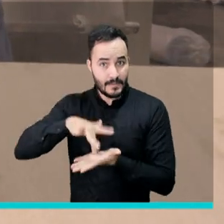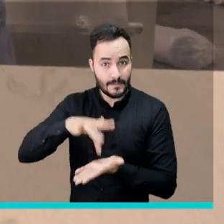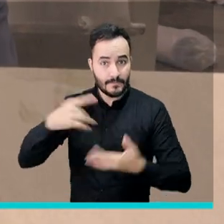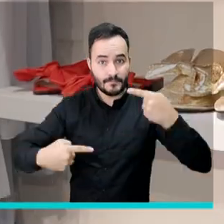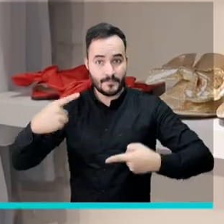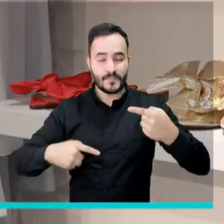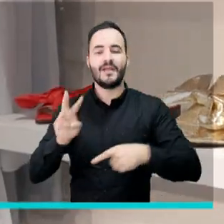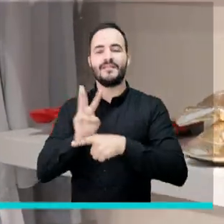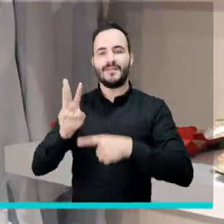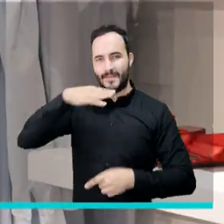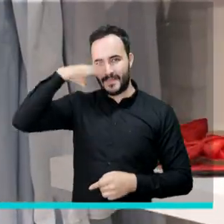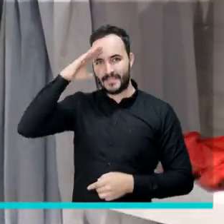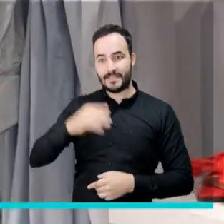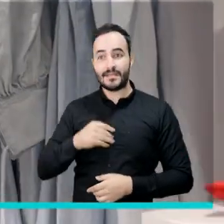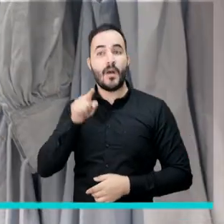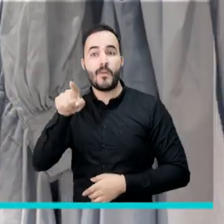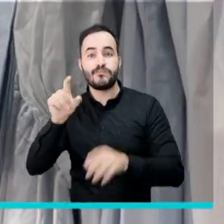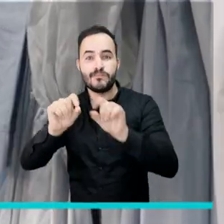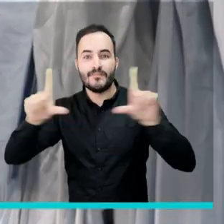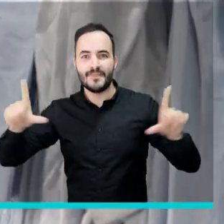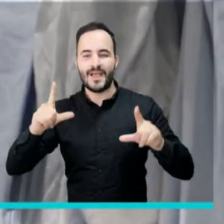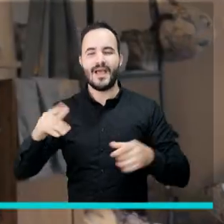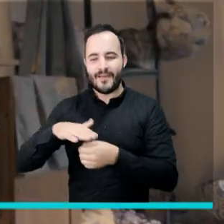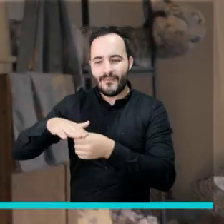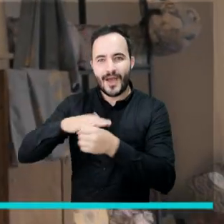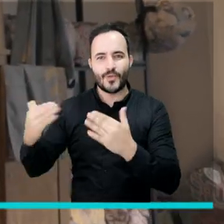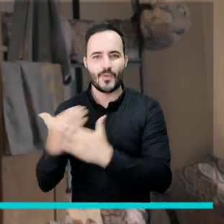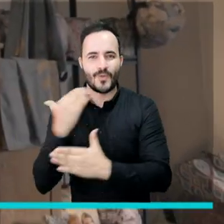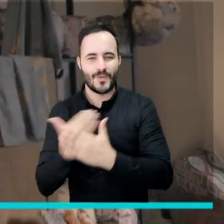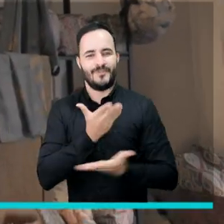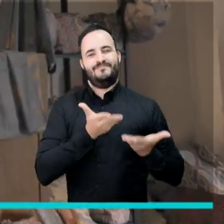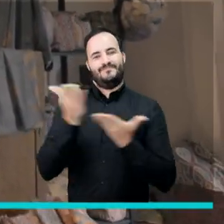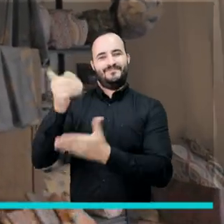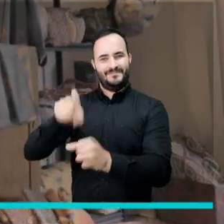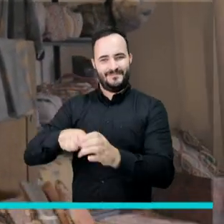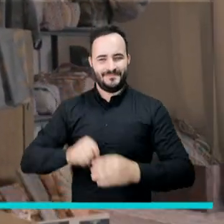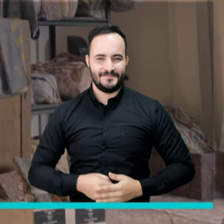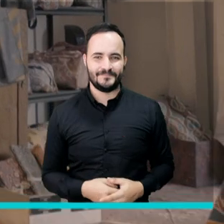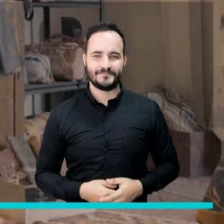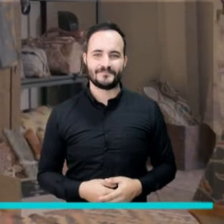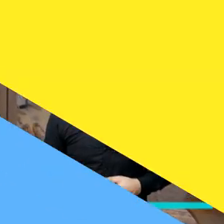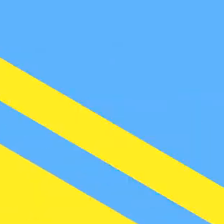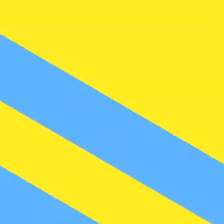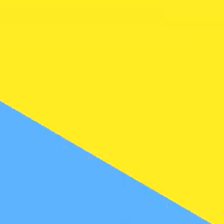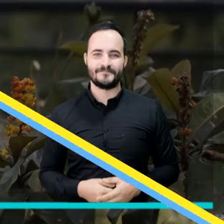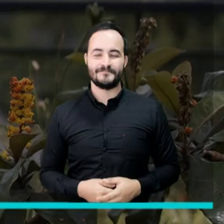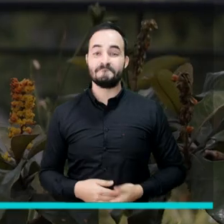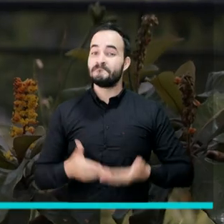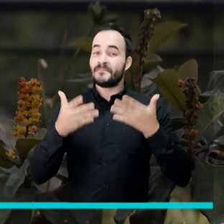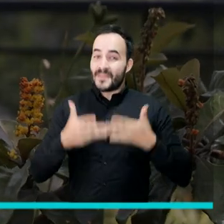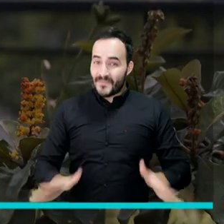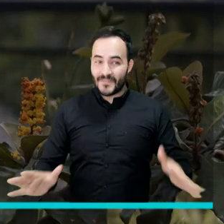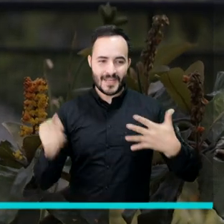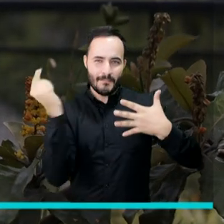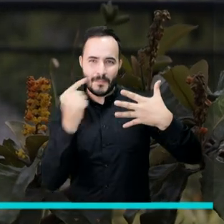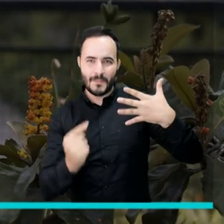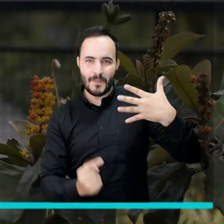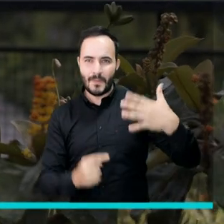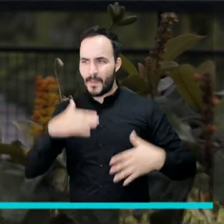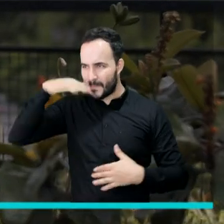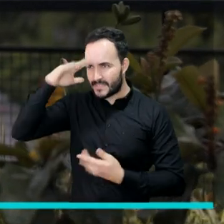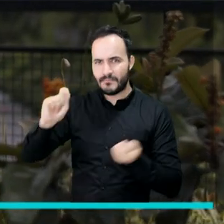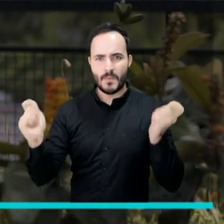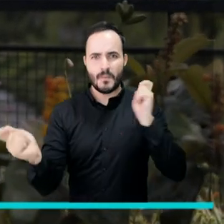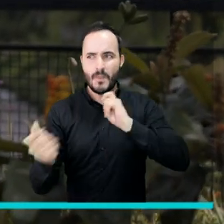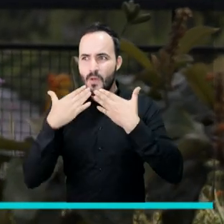esta manera terminamos